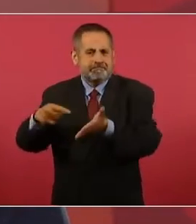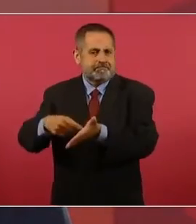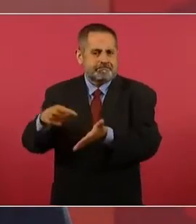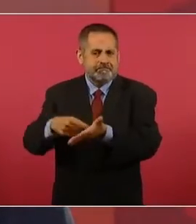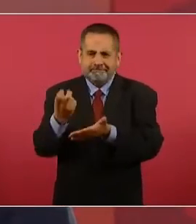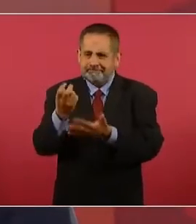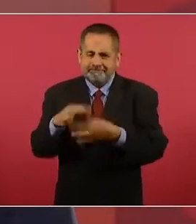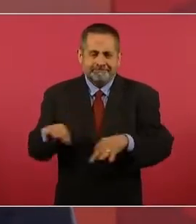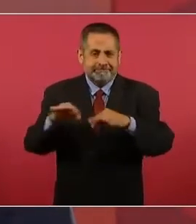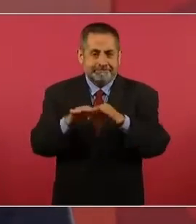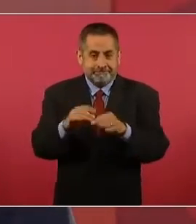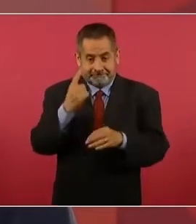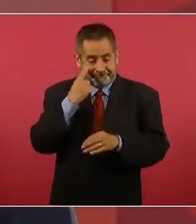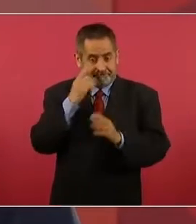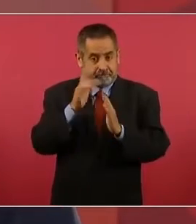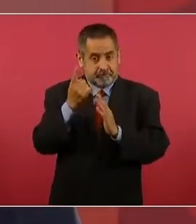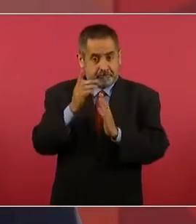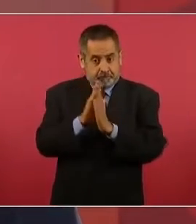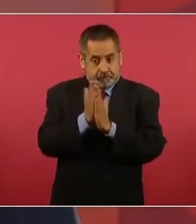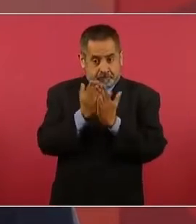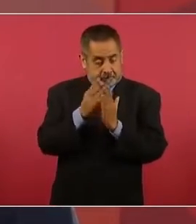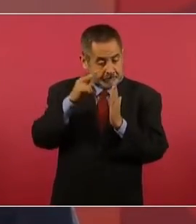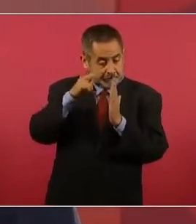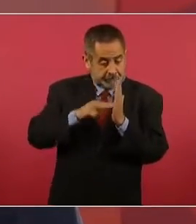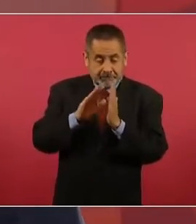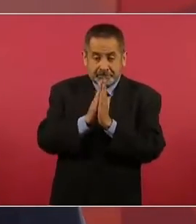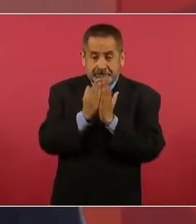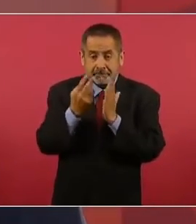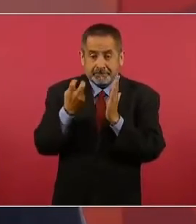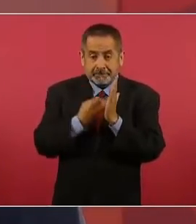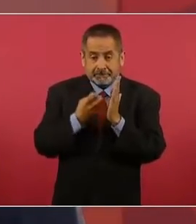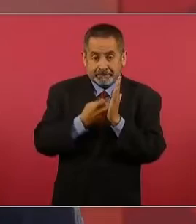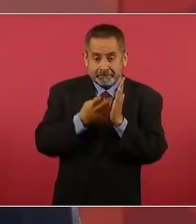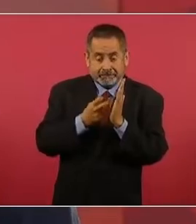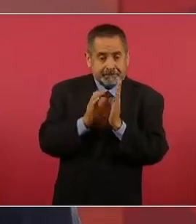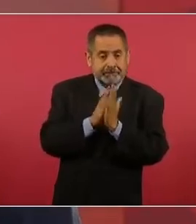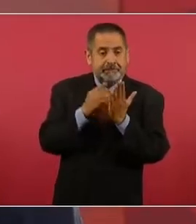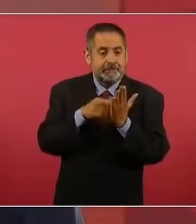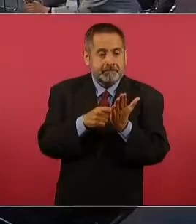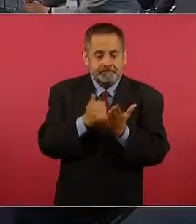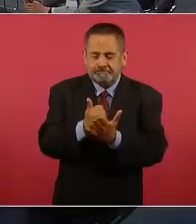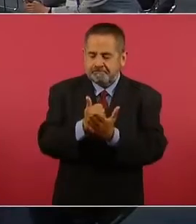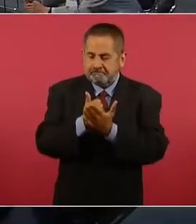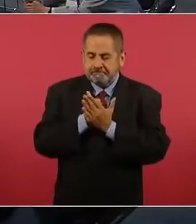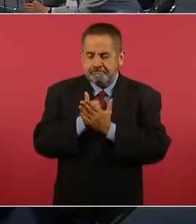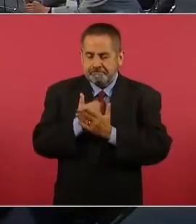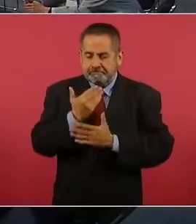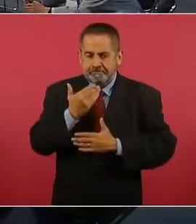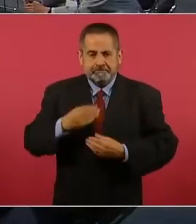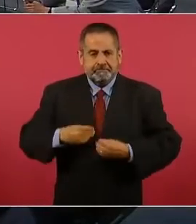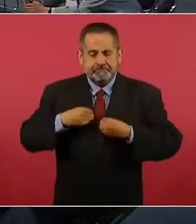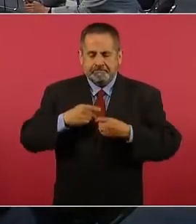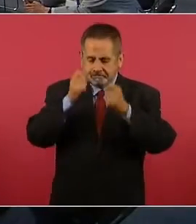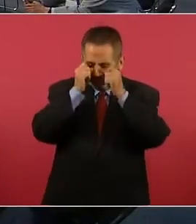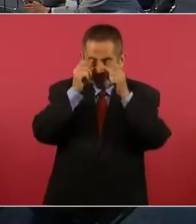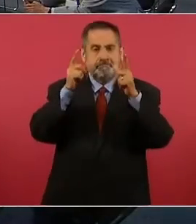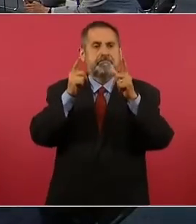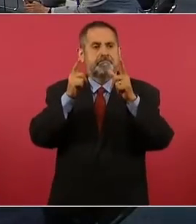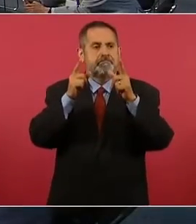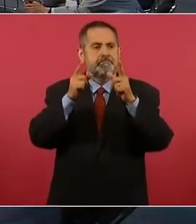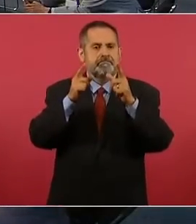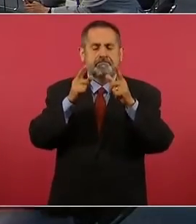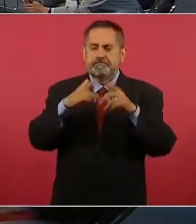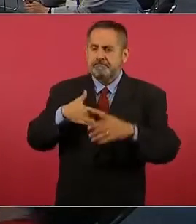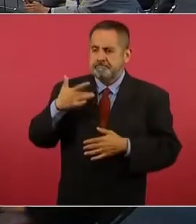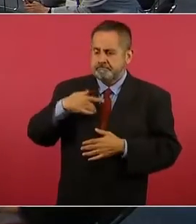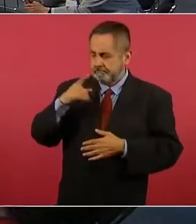porque un libro, la lectura de un libro puede significar el despertar de